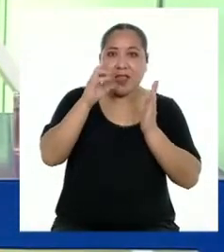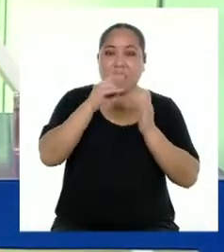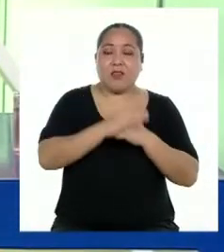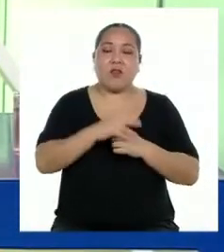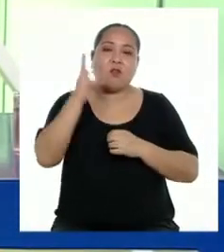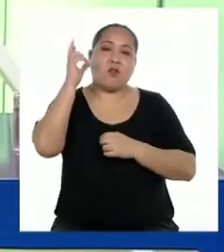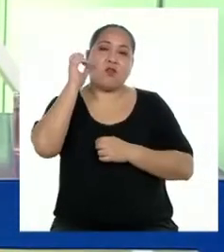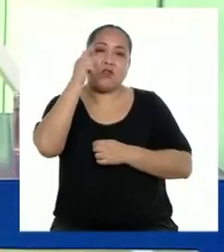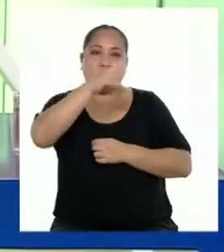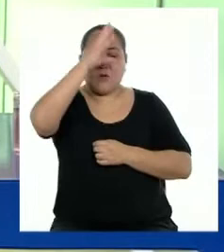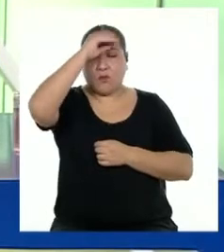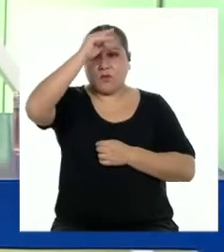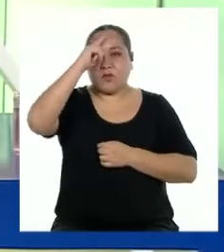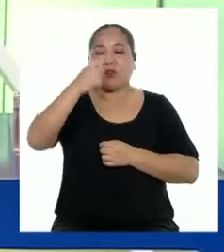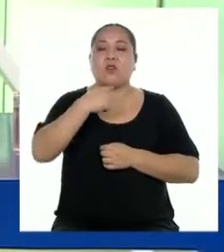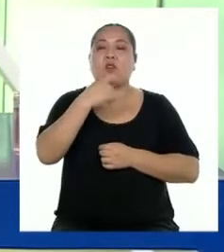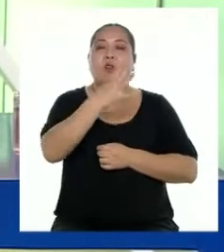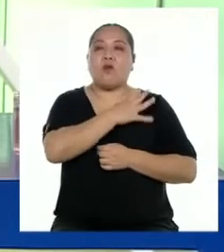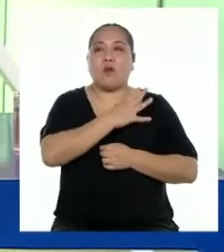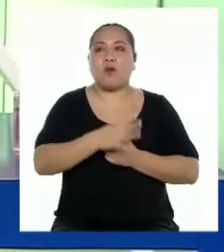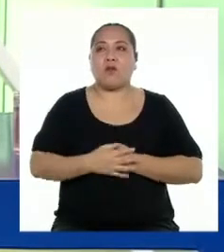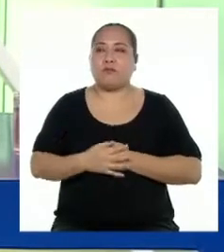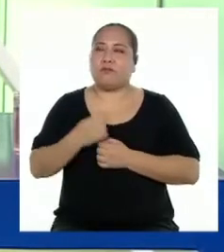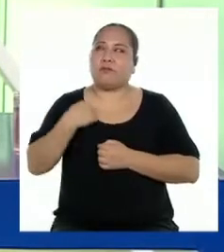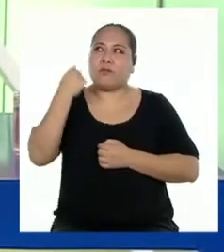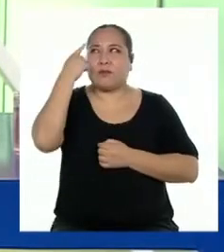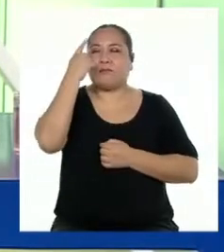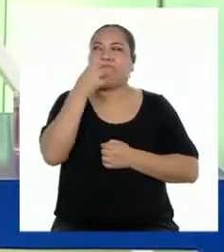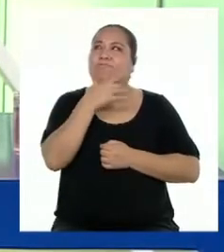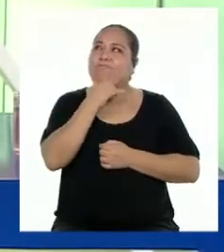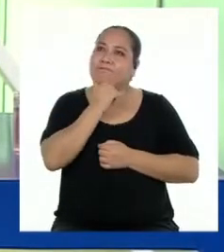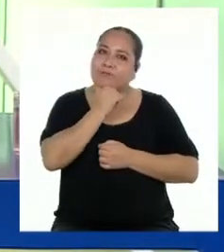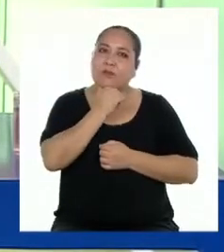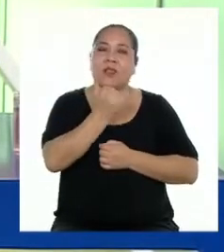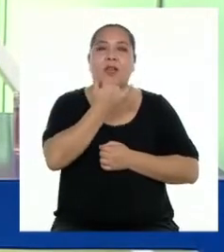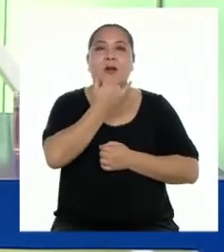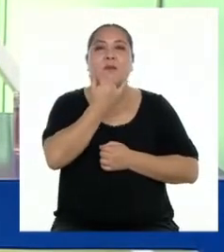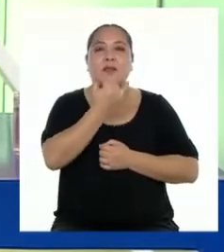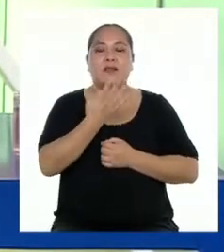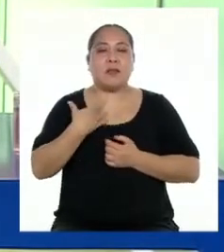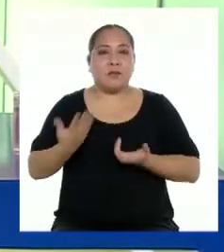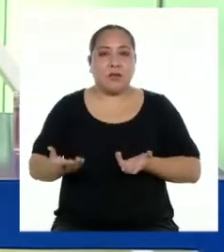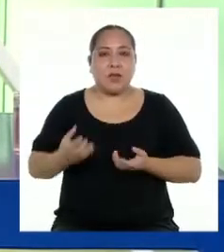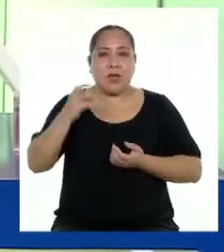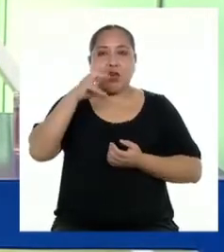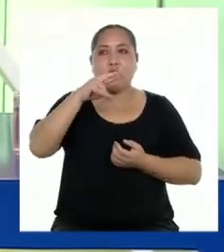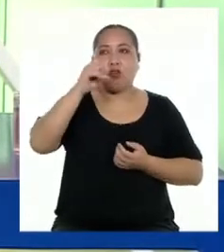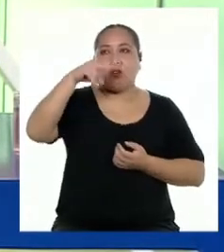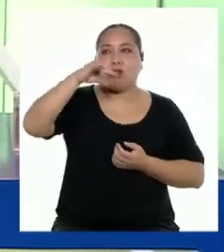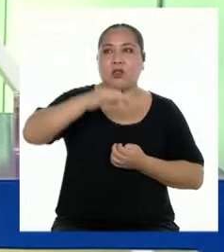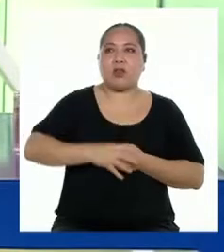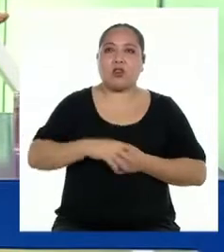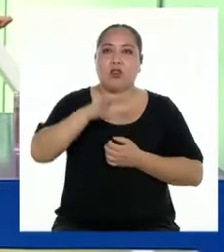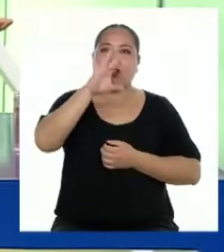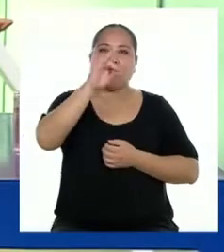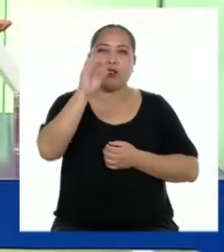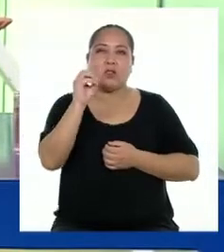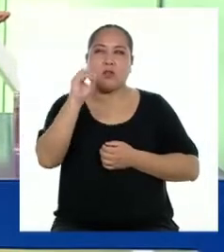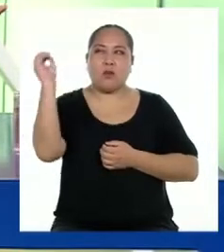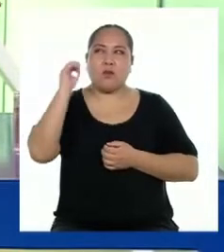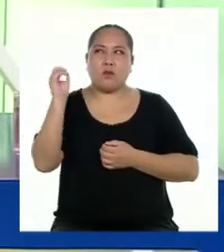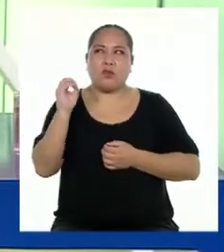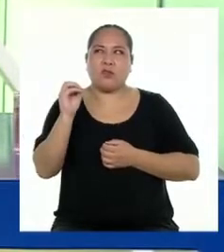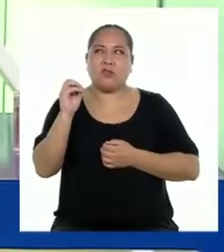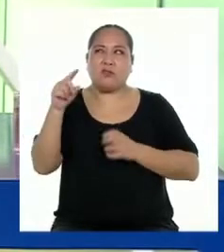escuchando a las chicas y chicos de cuarto y me puse a pensar. ¿Qué pasa si crónica es 80% negatividad